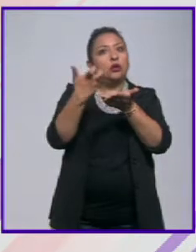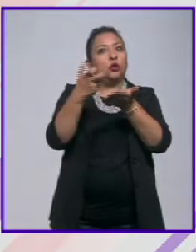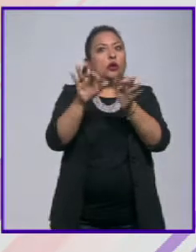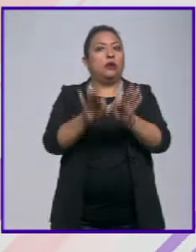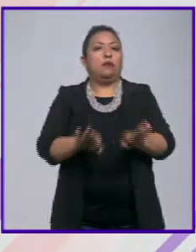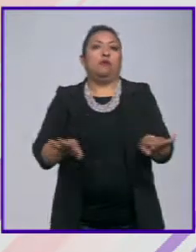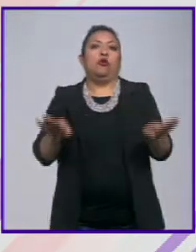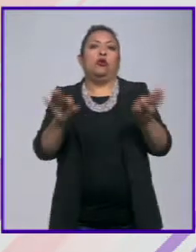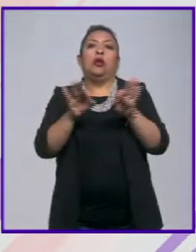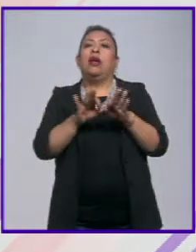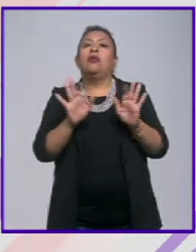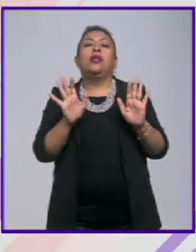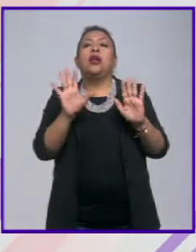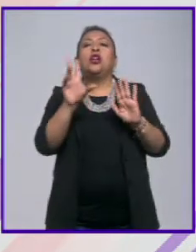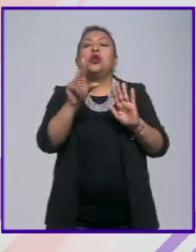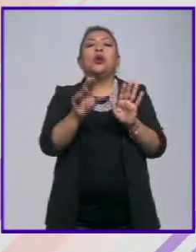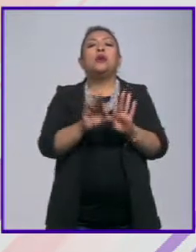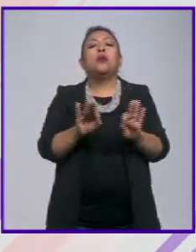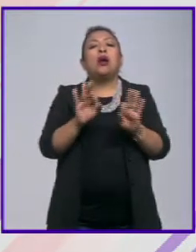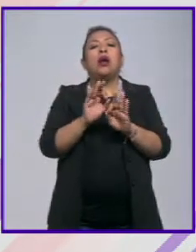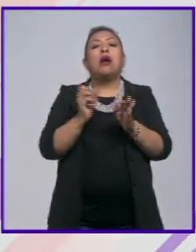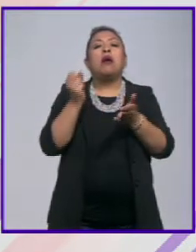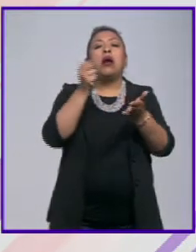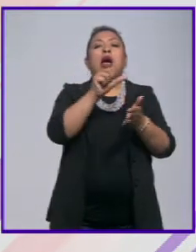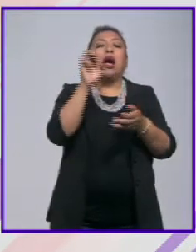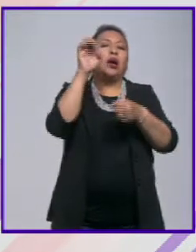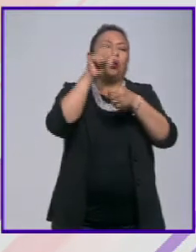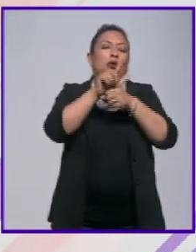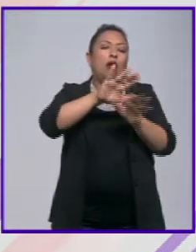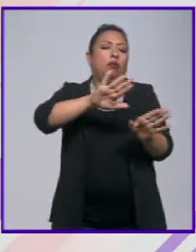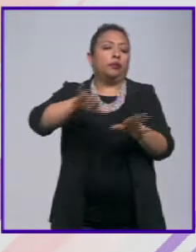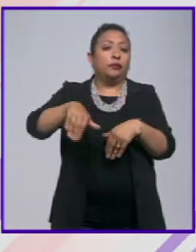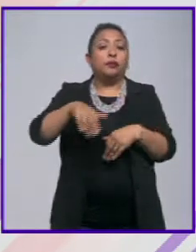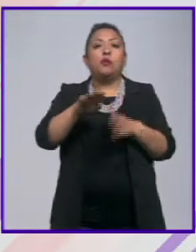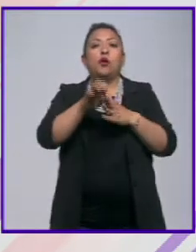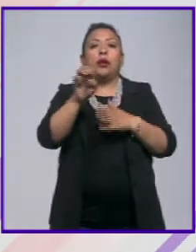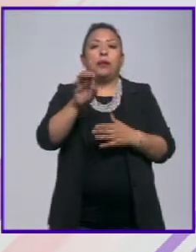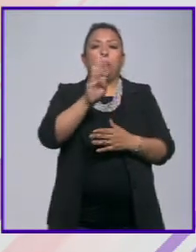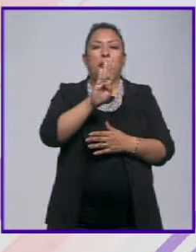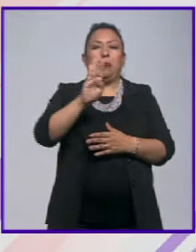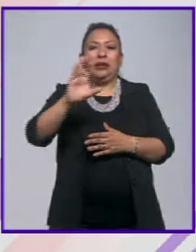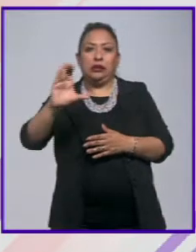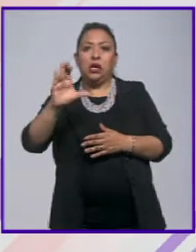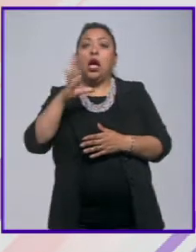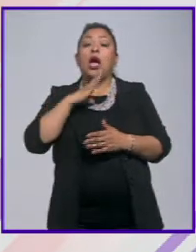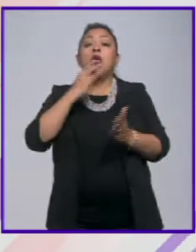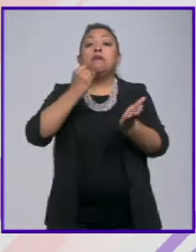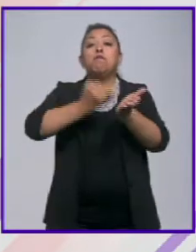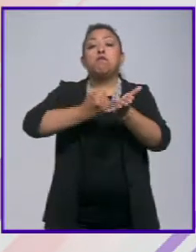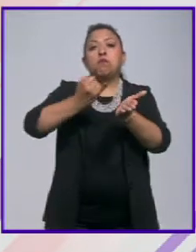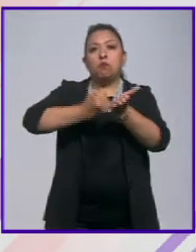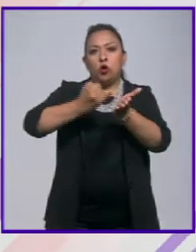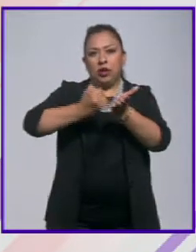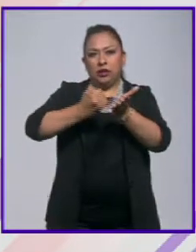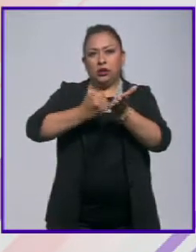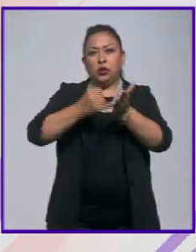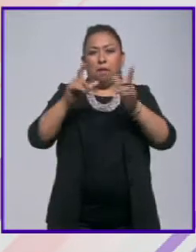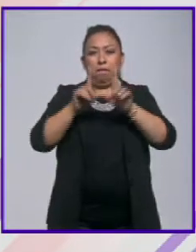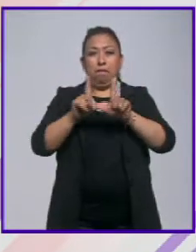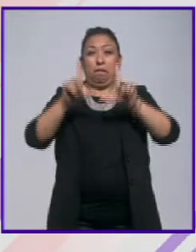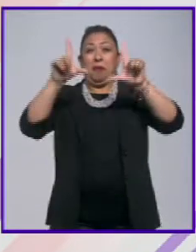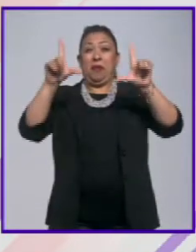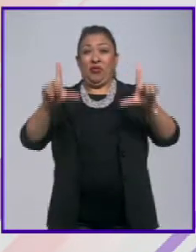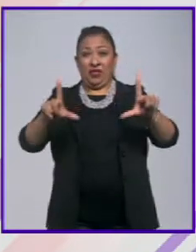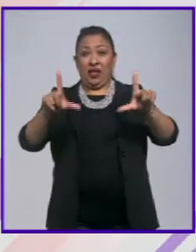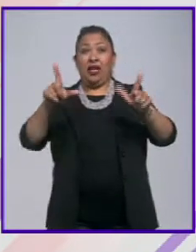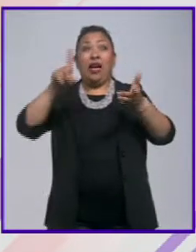importantes que tener un presupuesto para la cultura por ejemplo la BBC tiene un impuesto que cada pantalla que